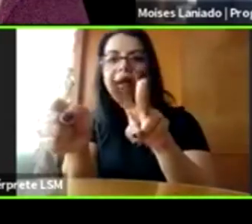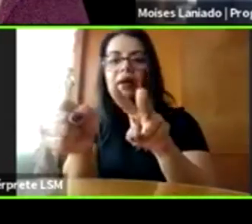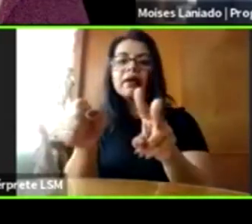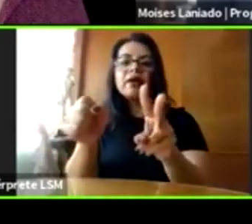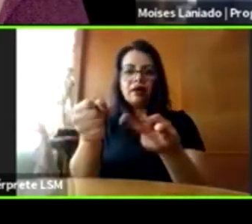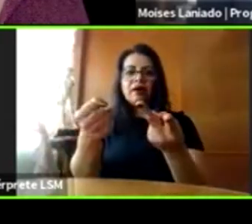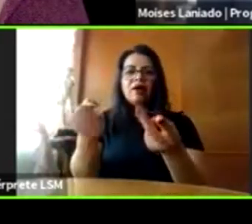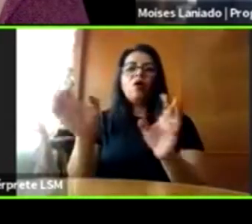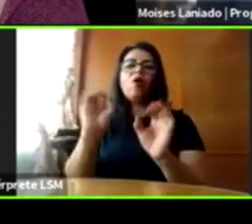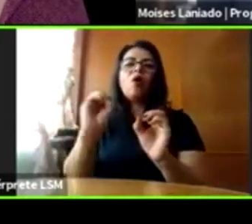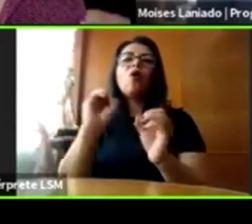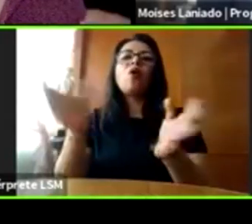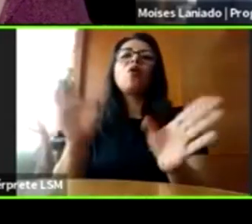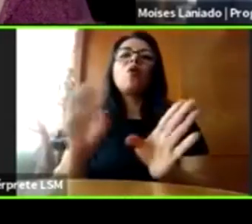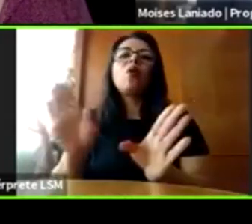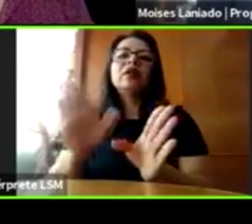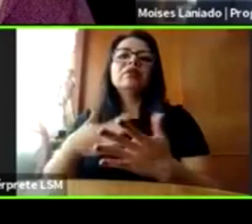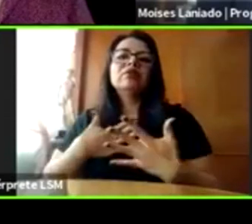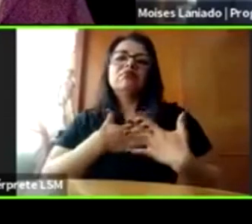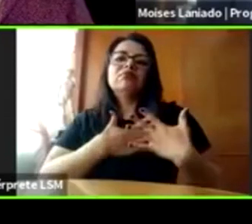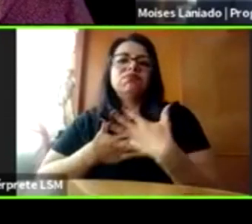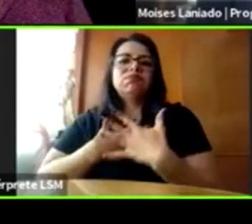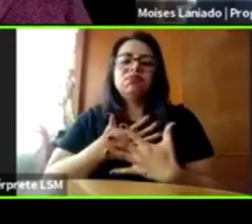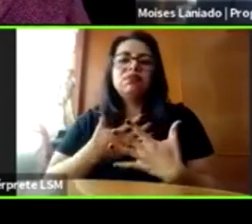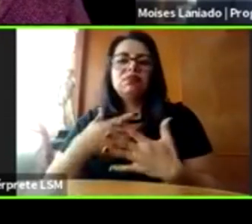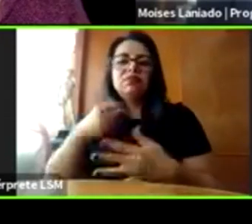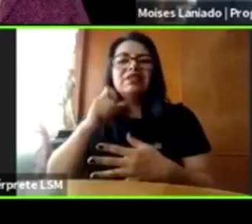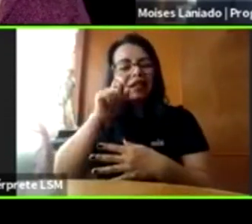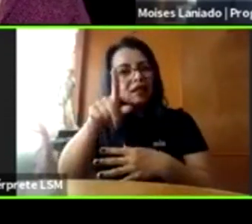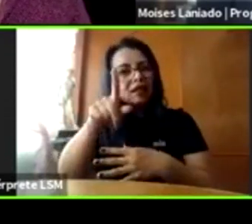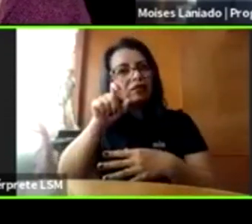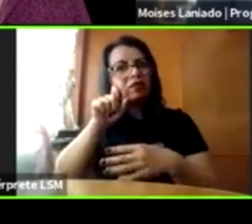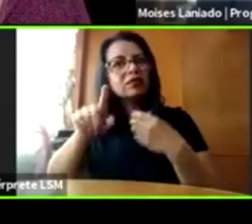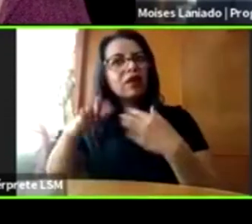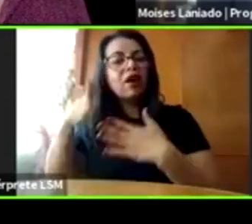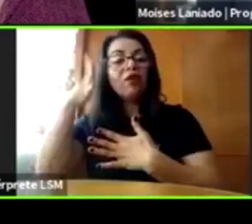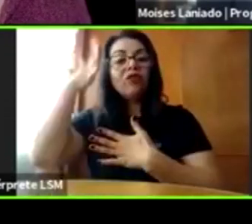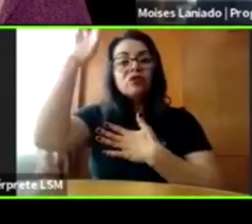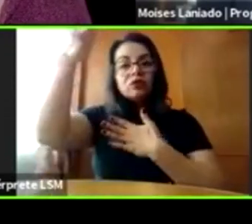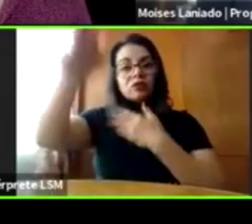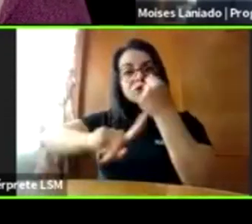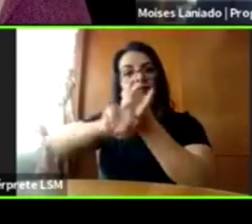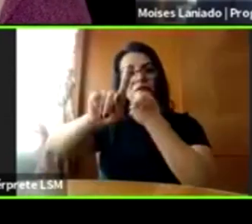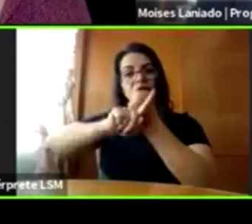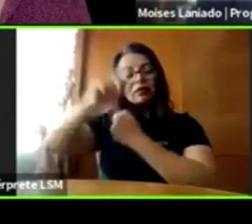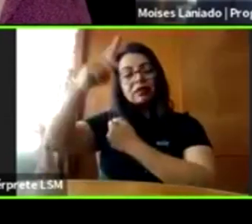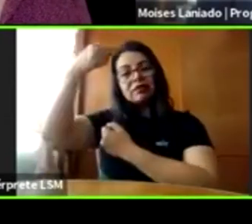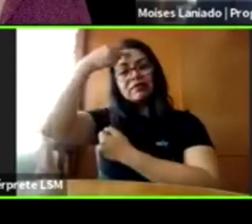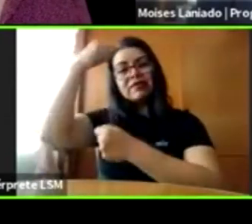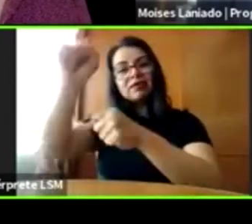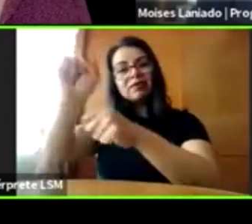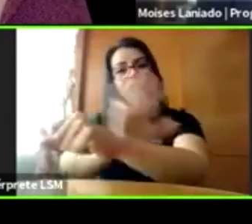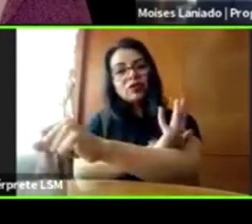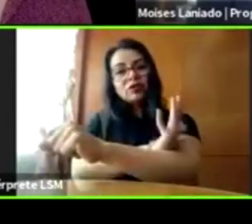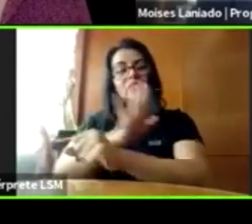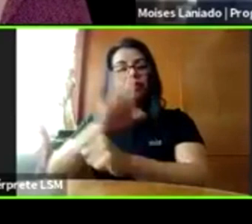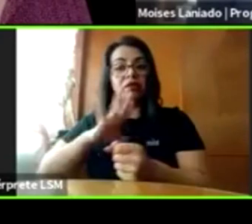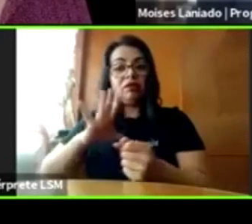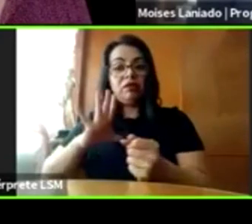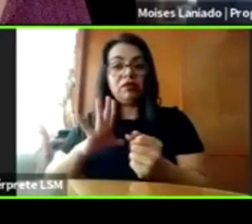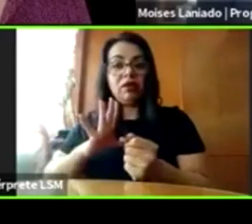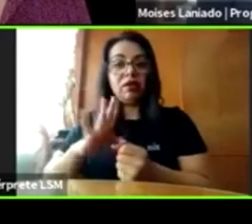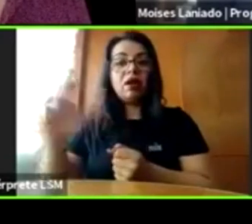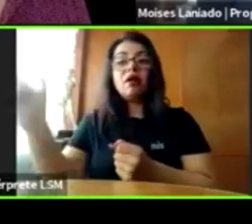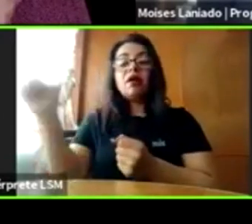y que eso también deja secuelas emocionales en ellos. Y que también, esto es otra cosa muy importante, cuando el abuso